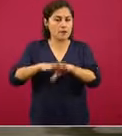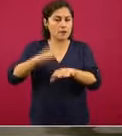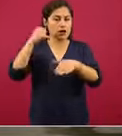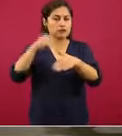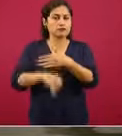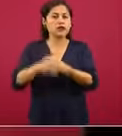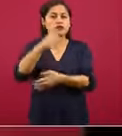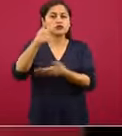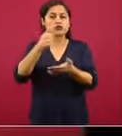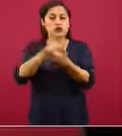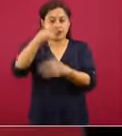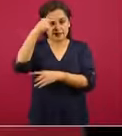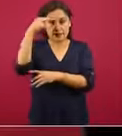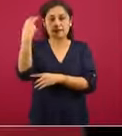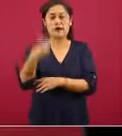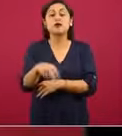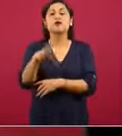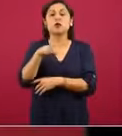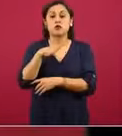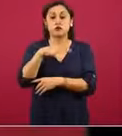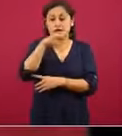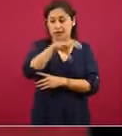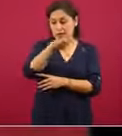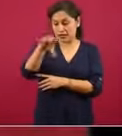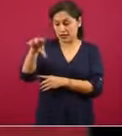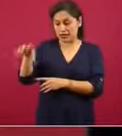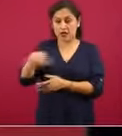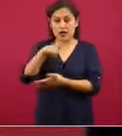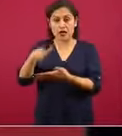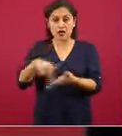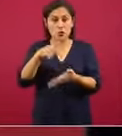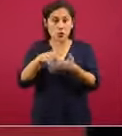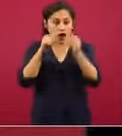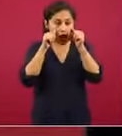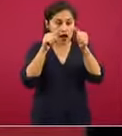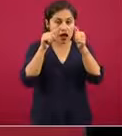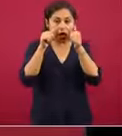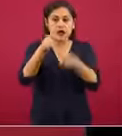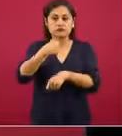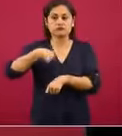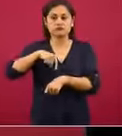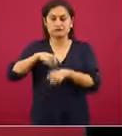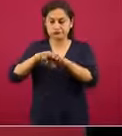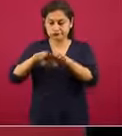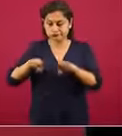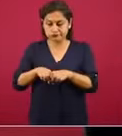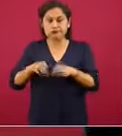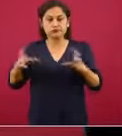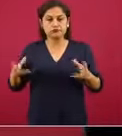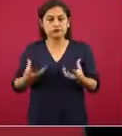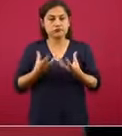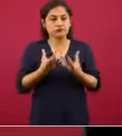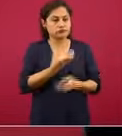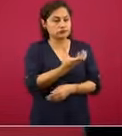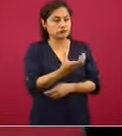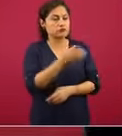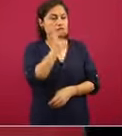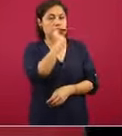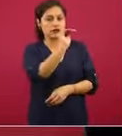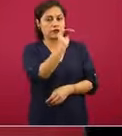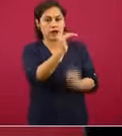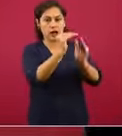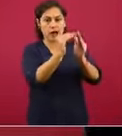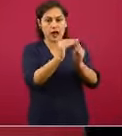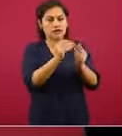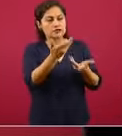especialmente enfocadas en las zonas más prioritarias, yendo casa por casa, haciendo mensajes de promoción,